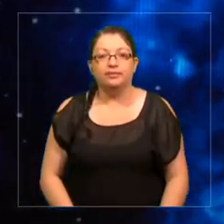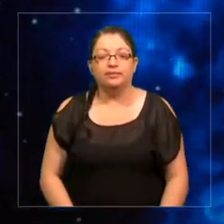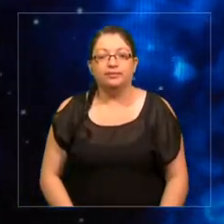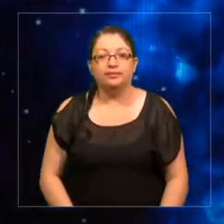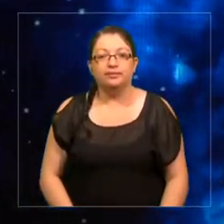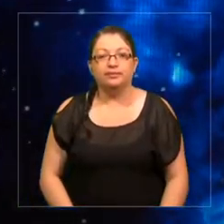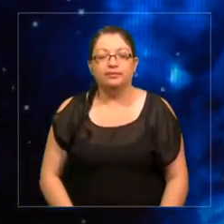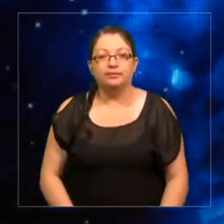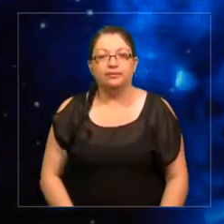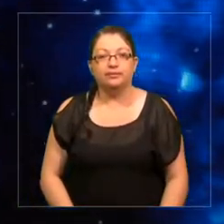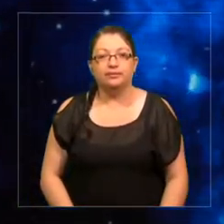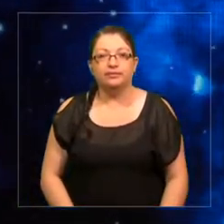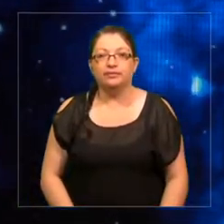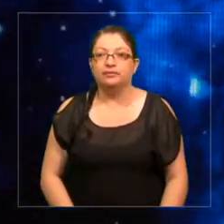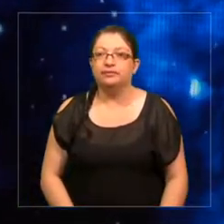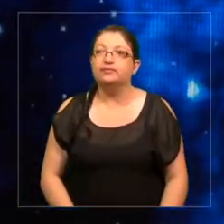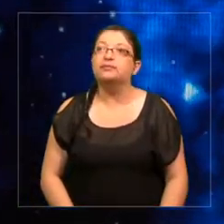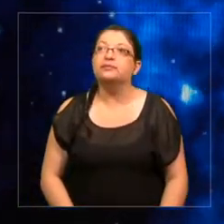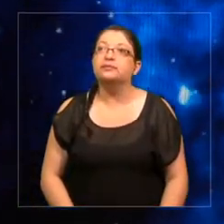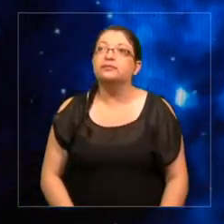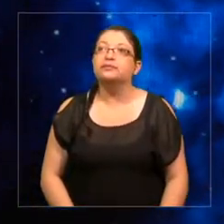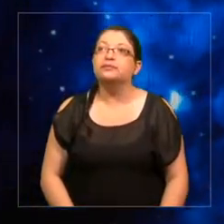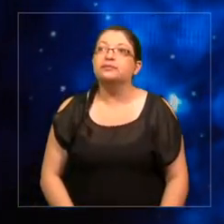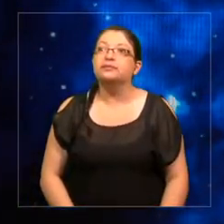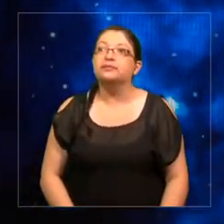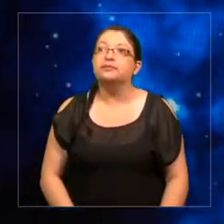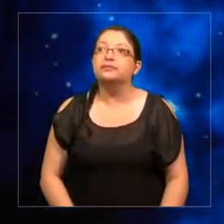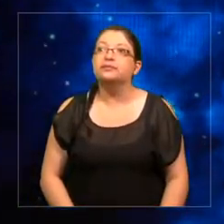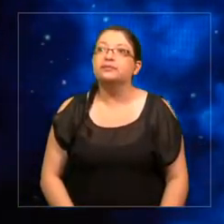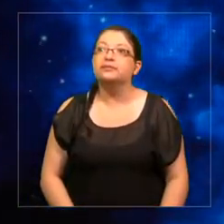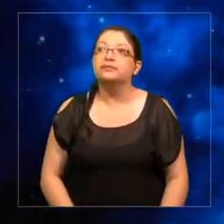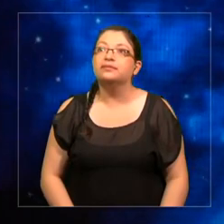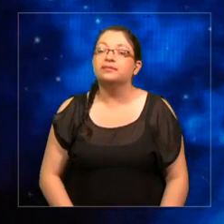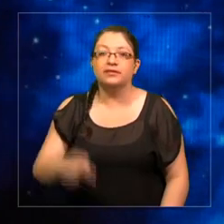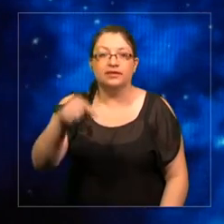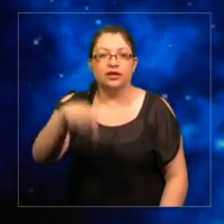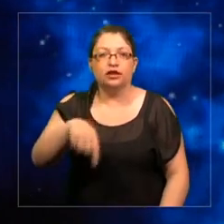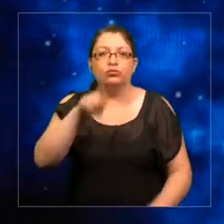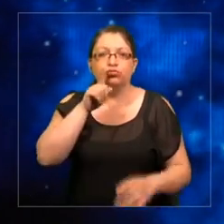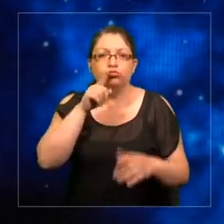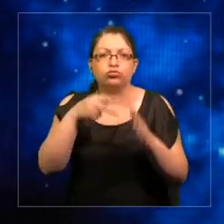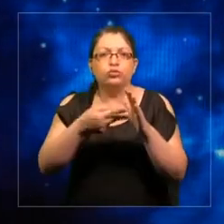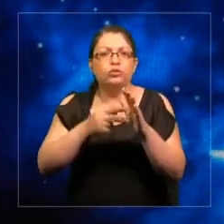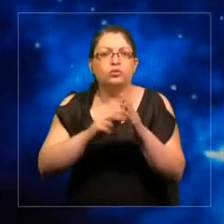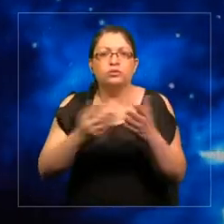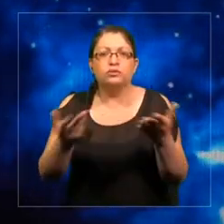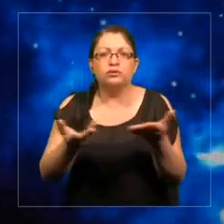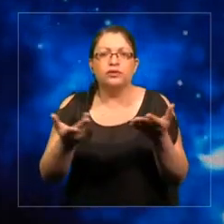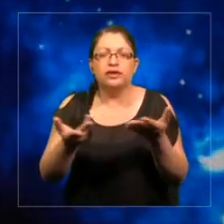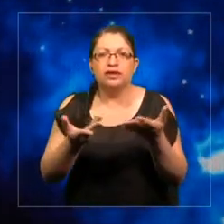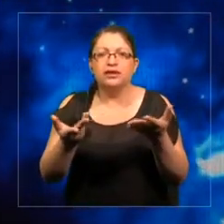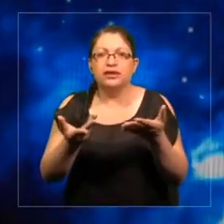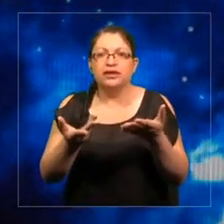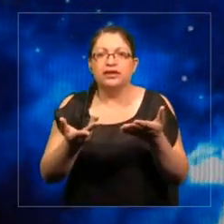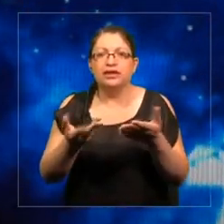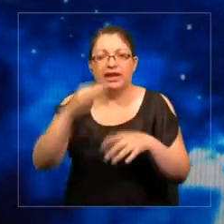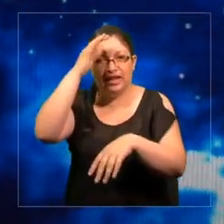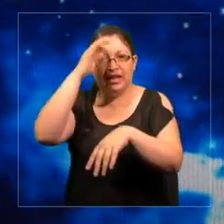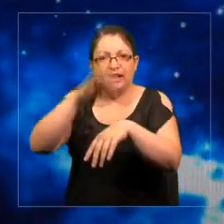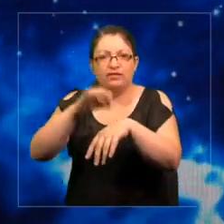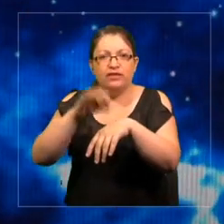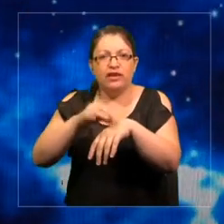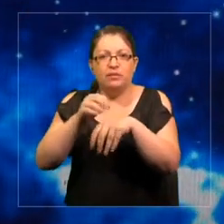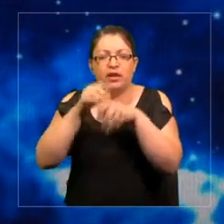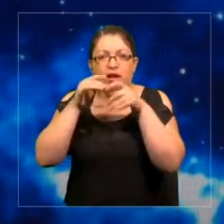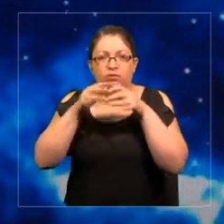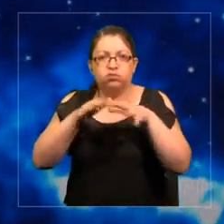Acá tenemos un problema, se llama la epidemia de la obesidad,